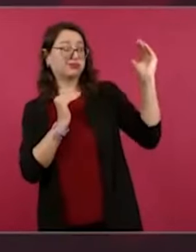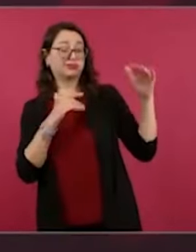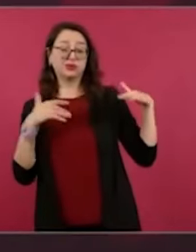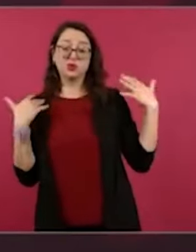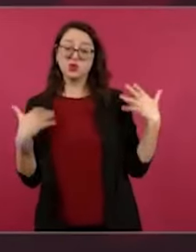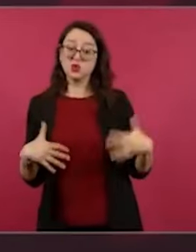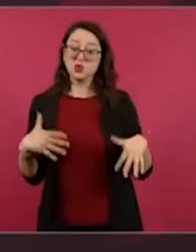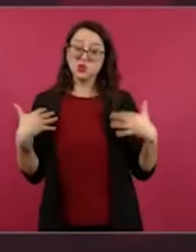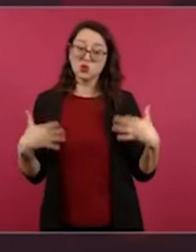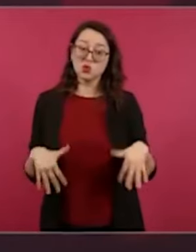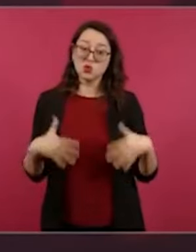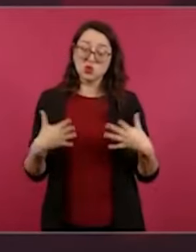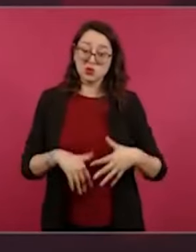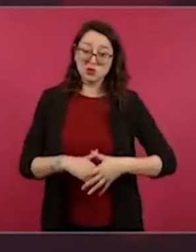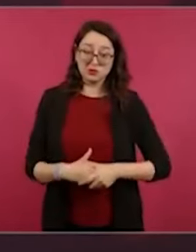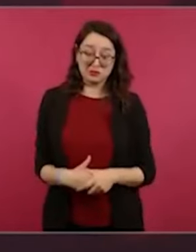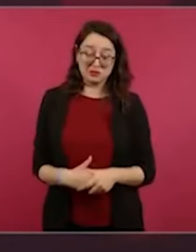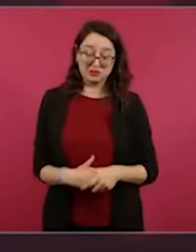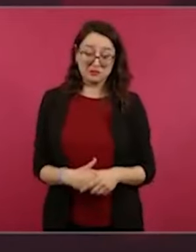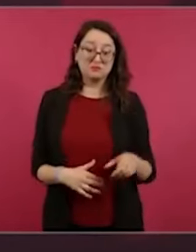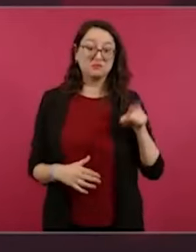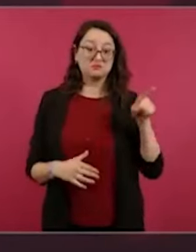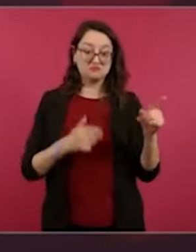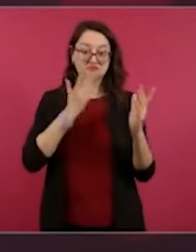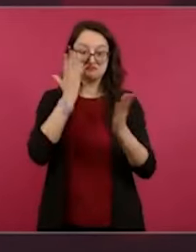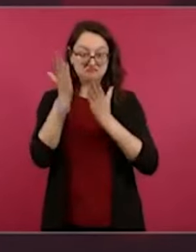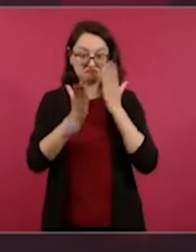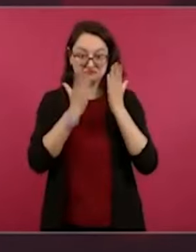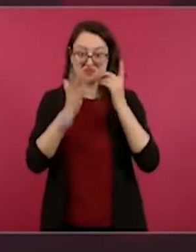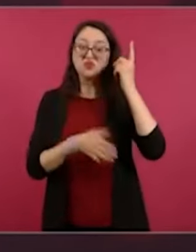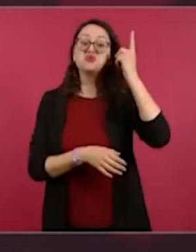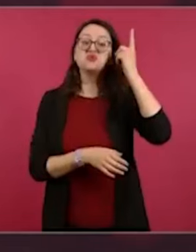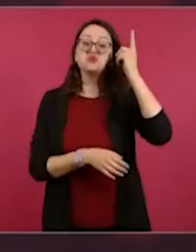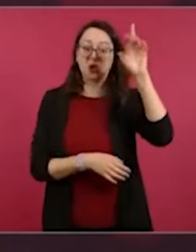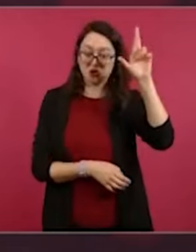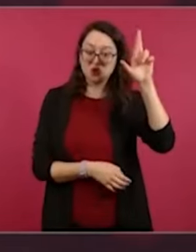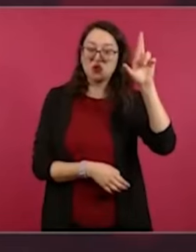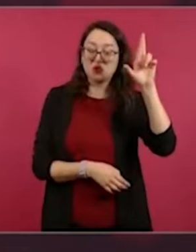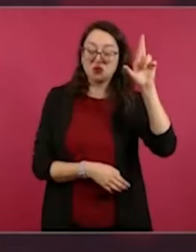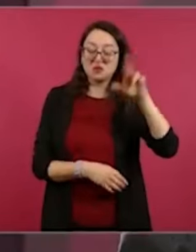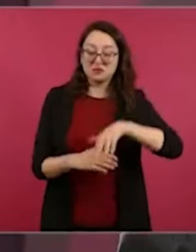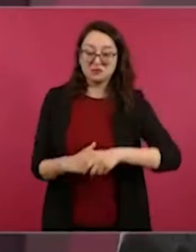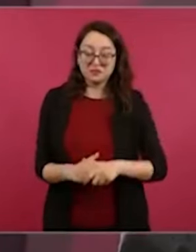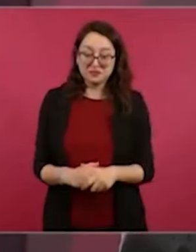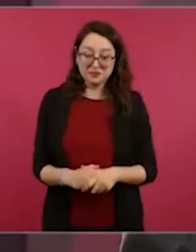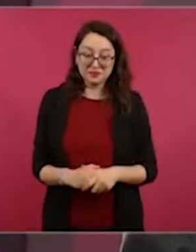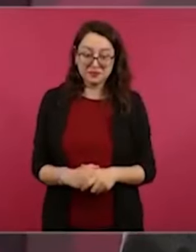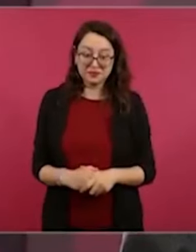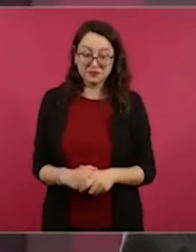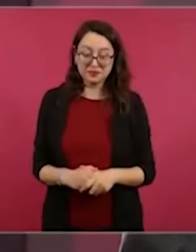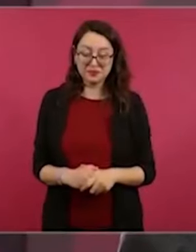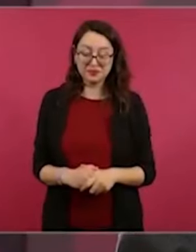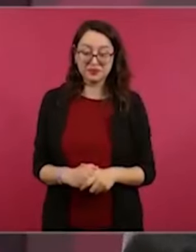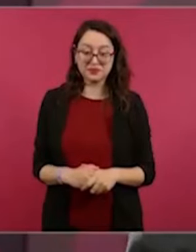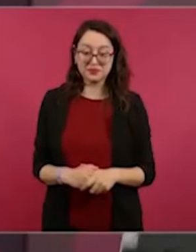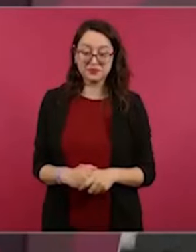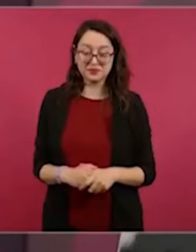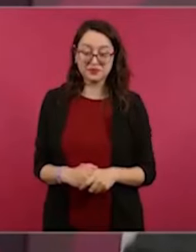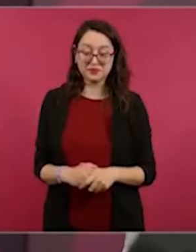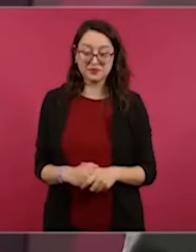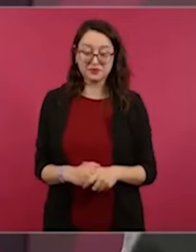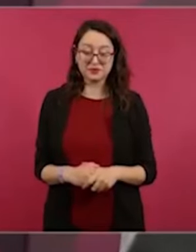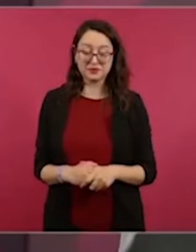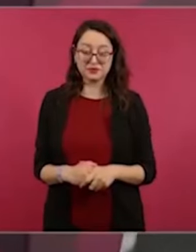Es doctora, tiene